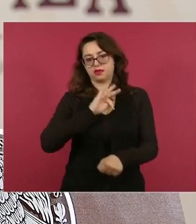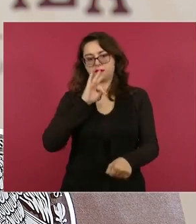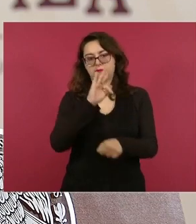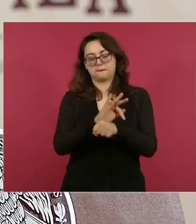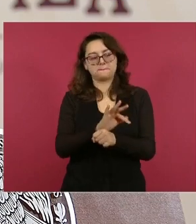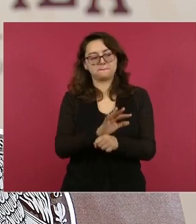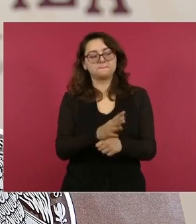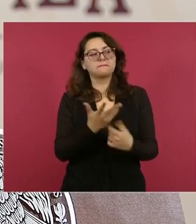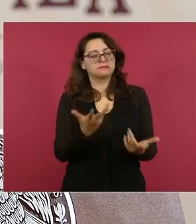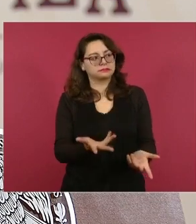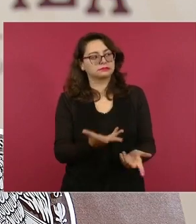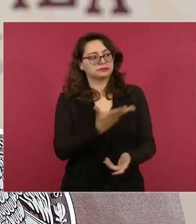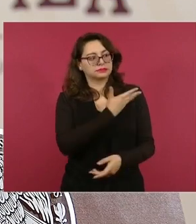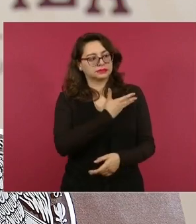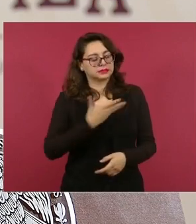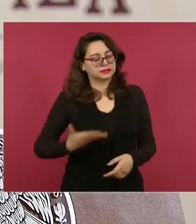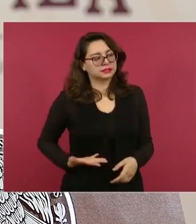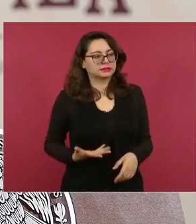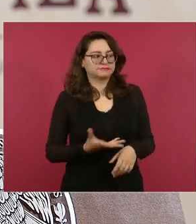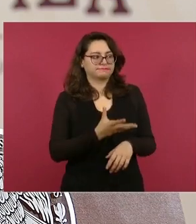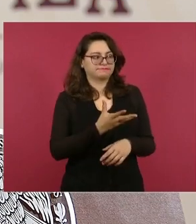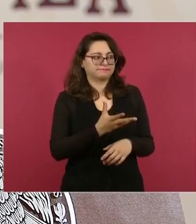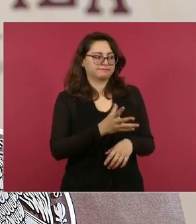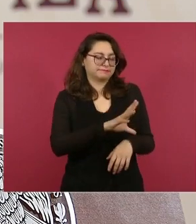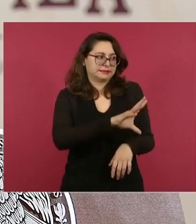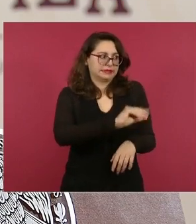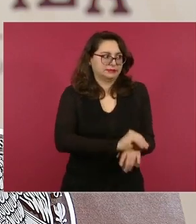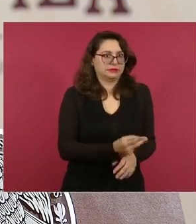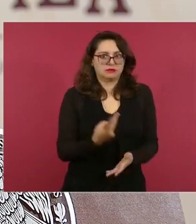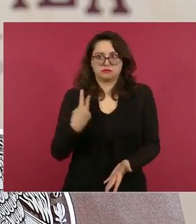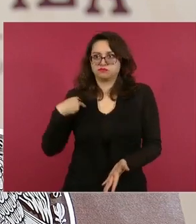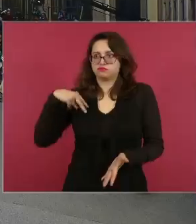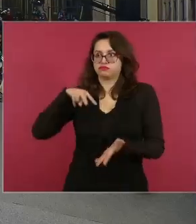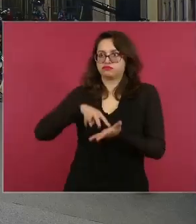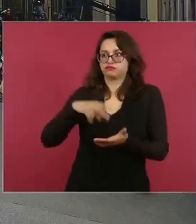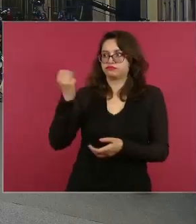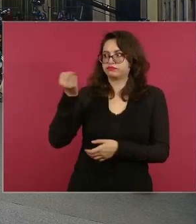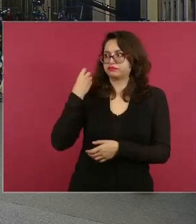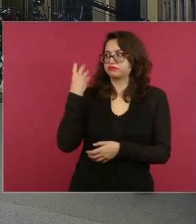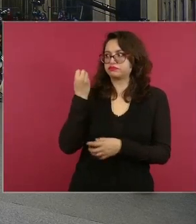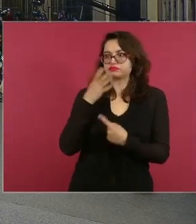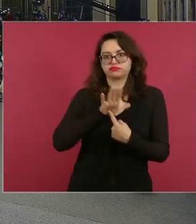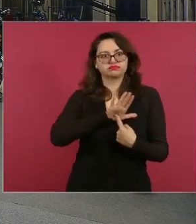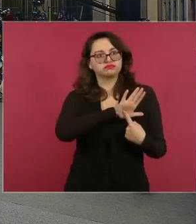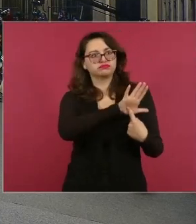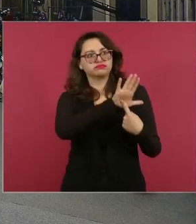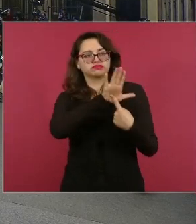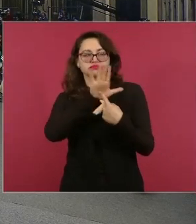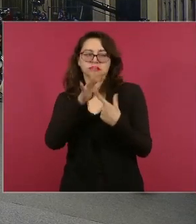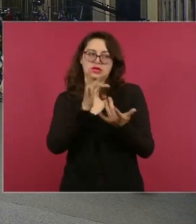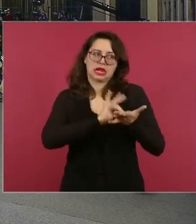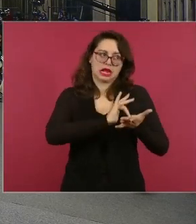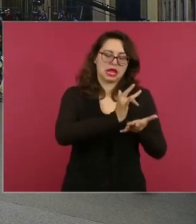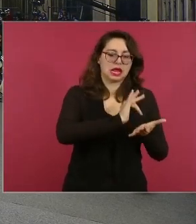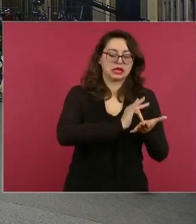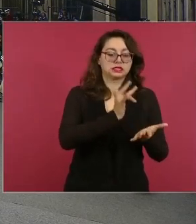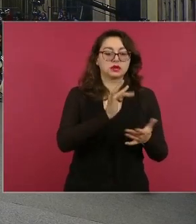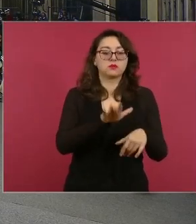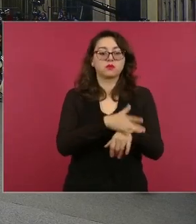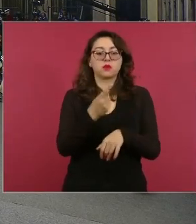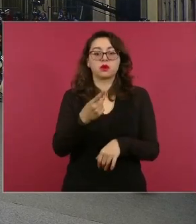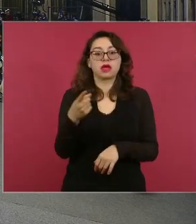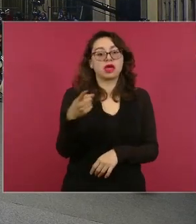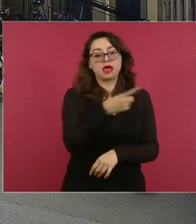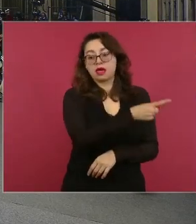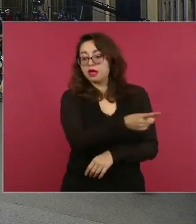la oportunidad de que la voz de los compañeros y los compañeros guardaparques, que son los compañeros que están en la protección directa de las